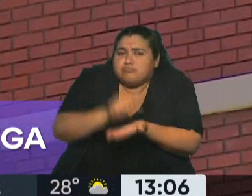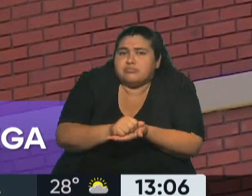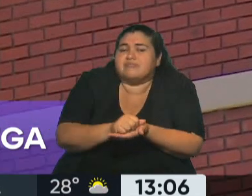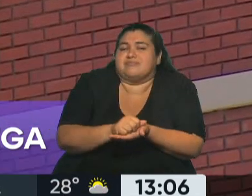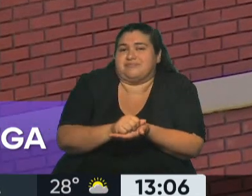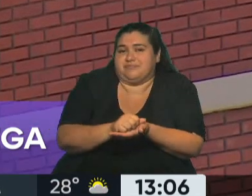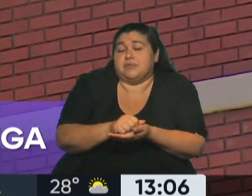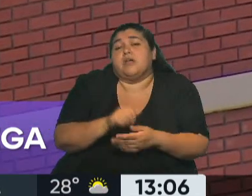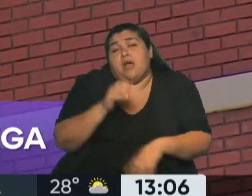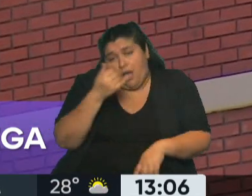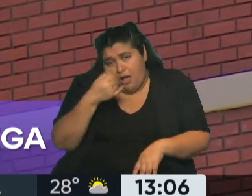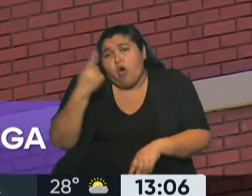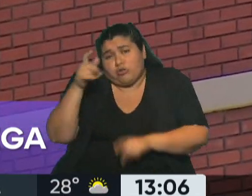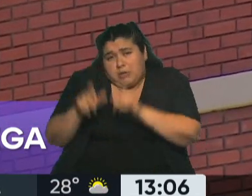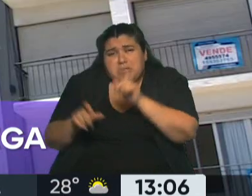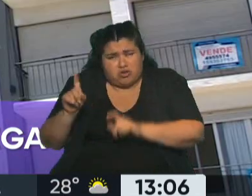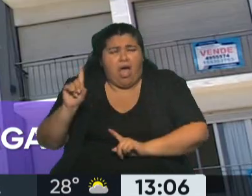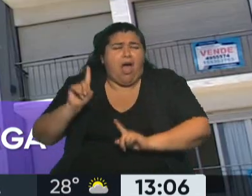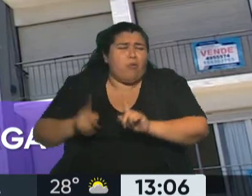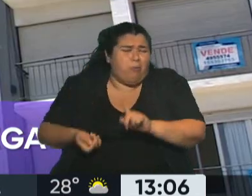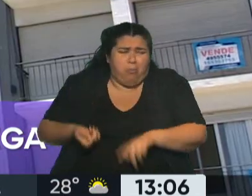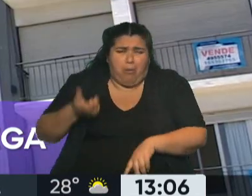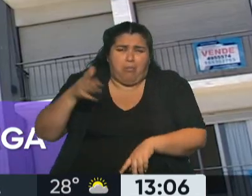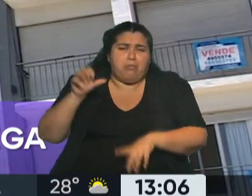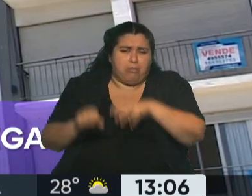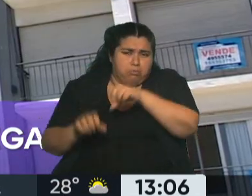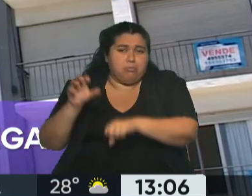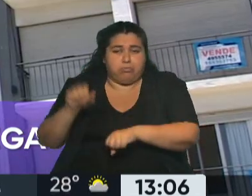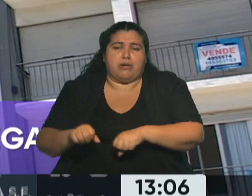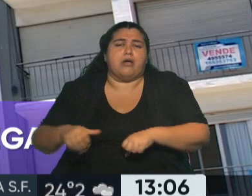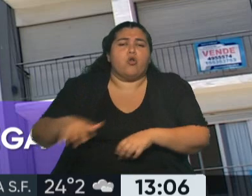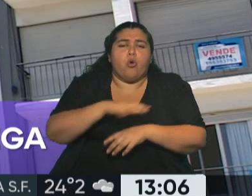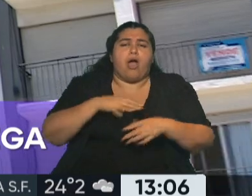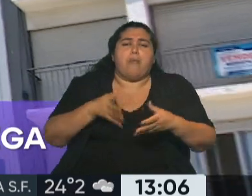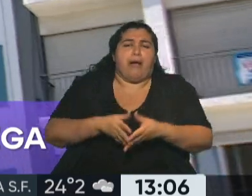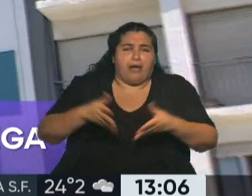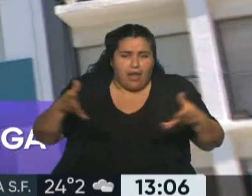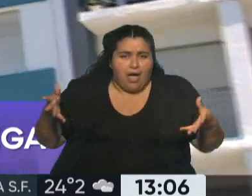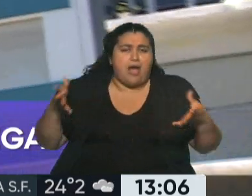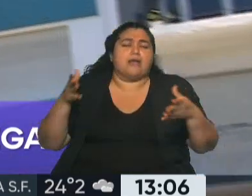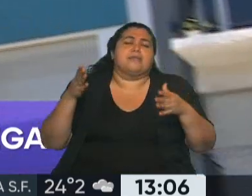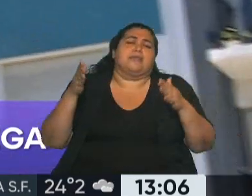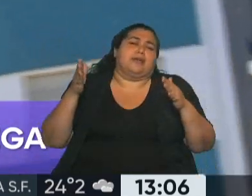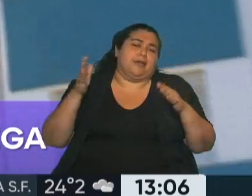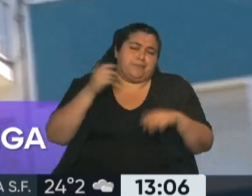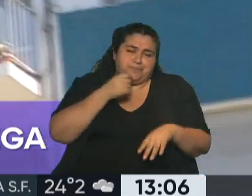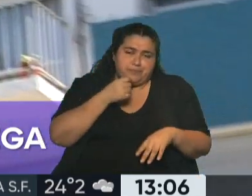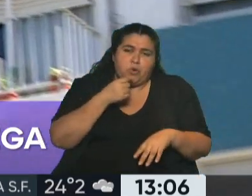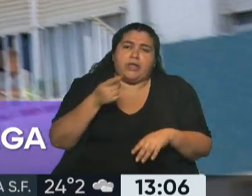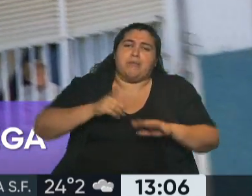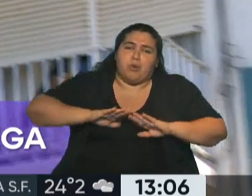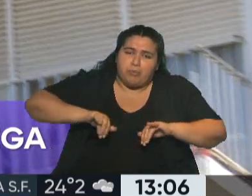porcentaje, sí, que se ha reservado, generalmente aquellas unidades que son más grandes, que tienen características especiales, como pueden ser